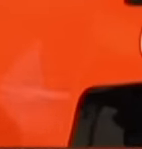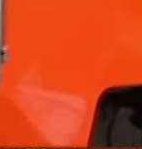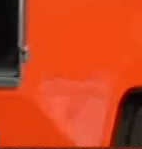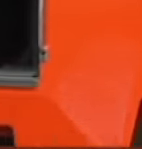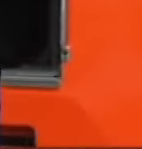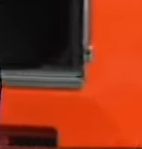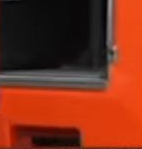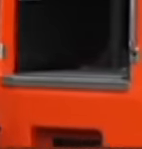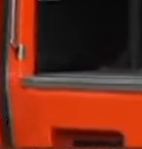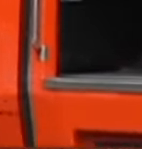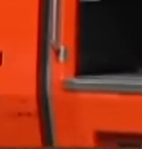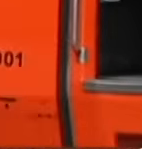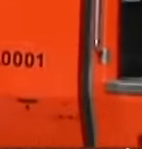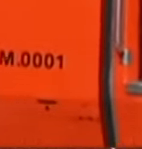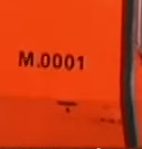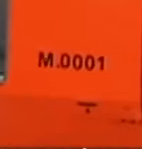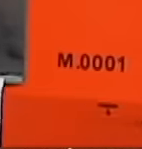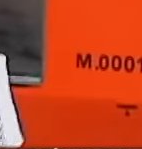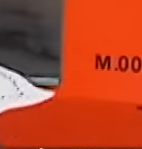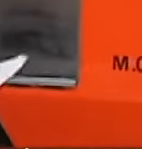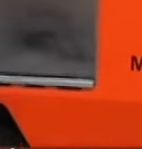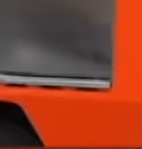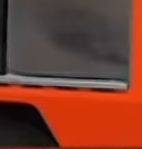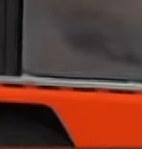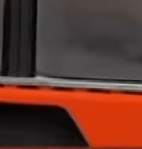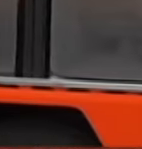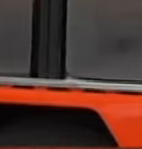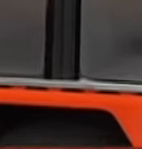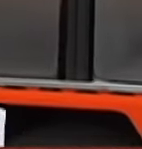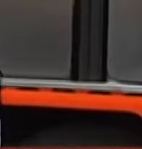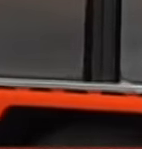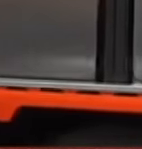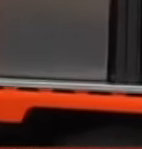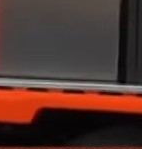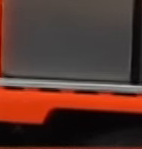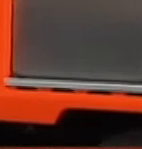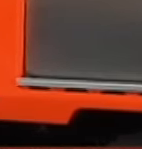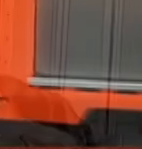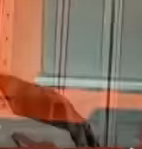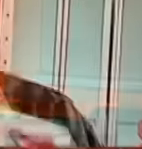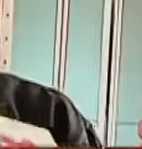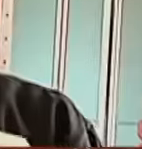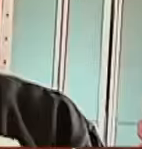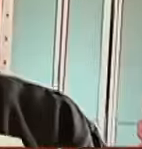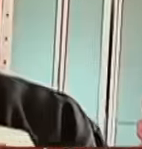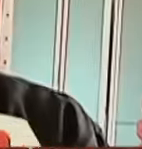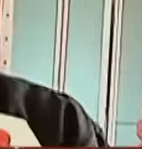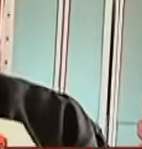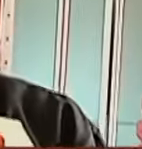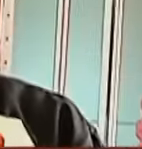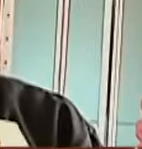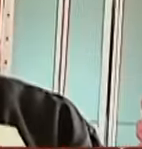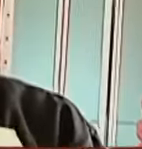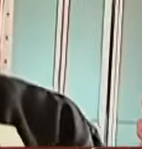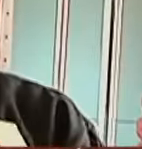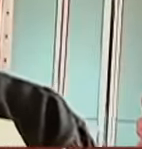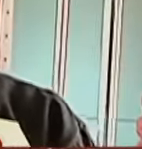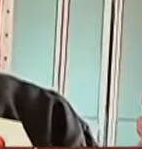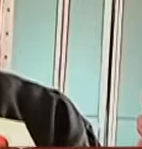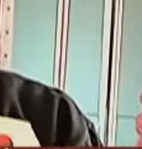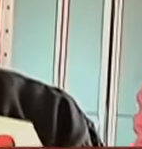225.9 kilómetros de red Y en el segundo más grande del mundo El metro estaba,